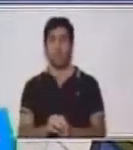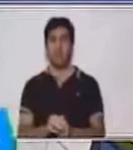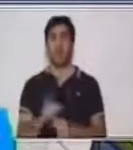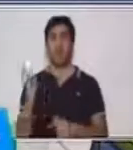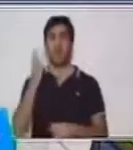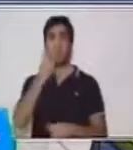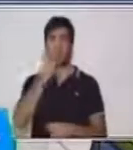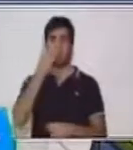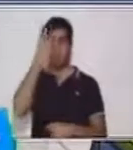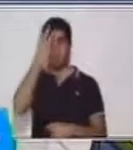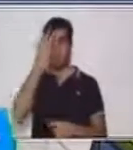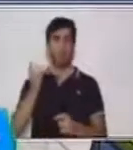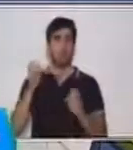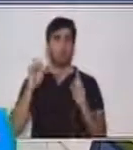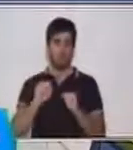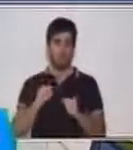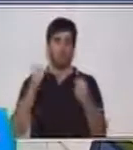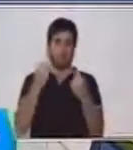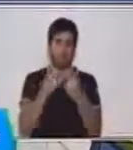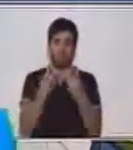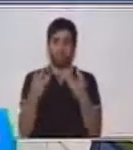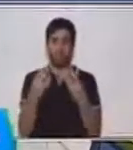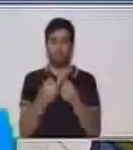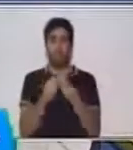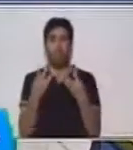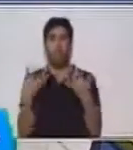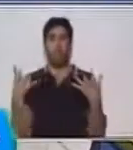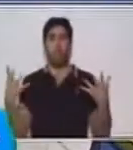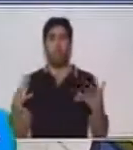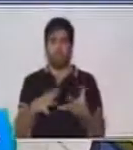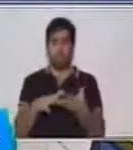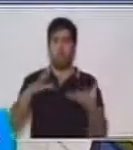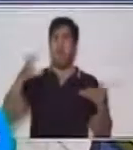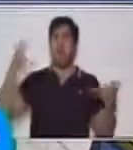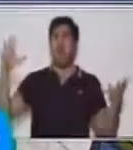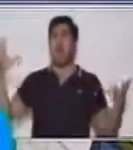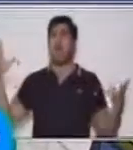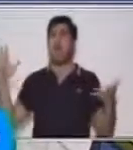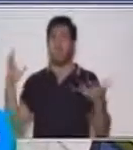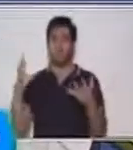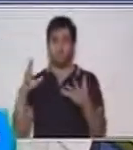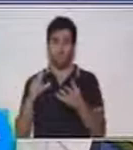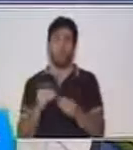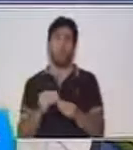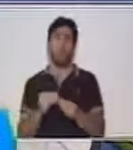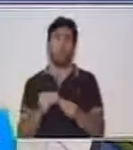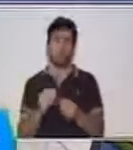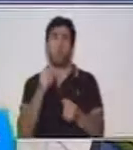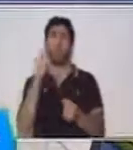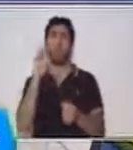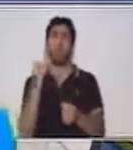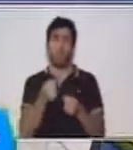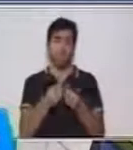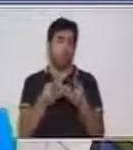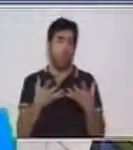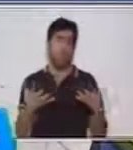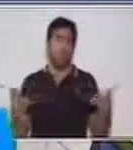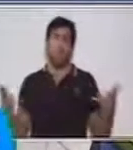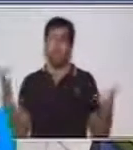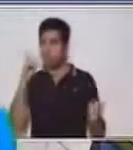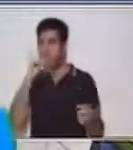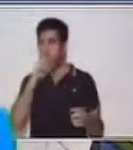mayas pudieron formar números grandes y números pequeños, porque recuérdense que los números son infinitos.